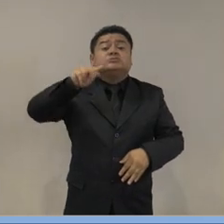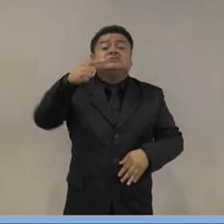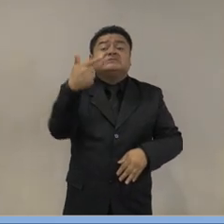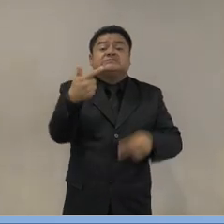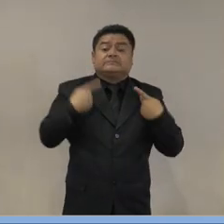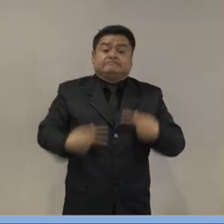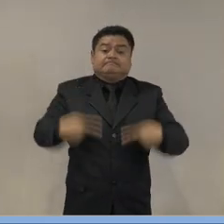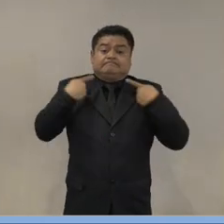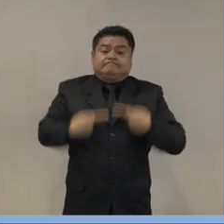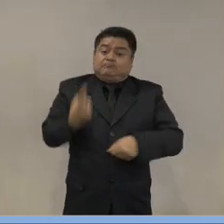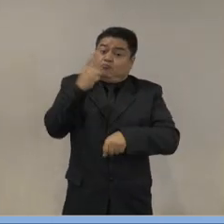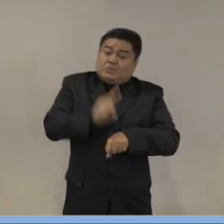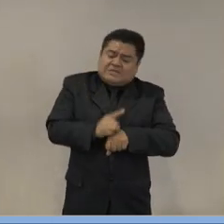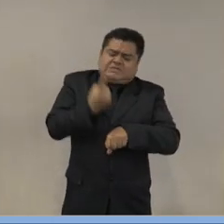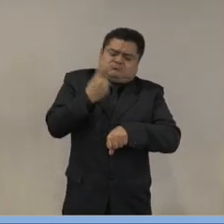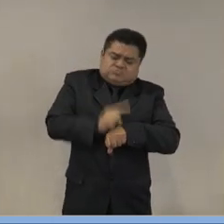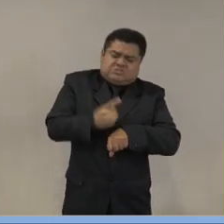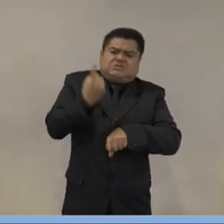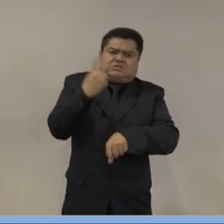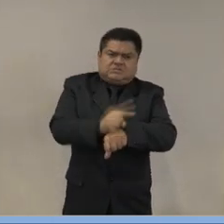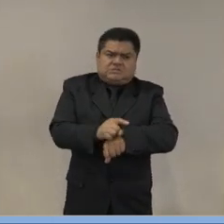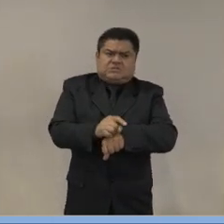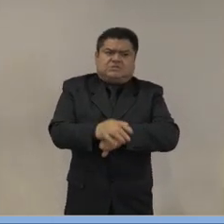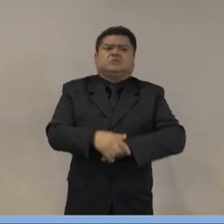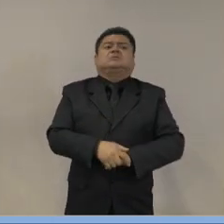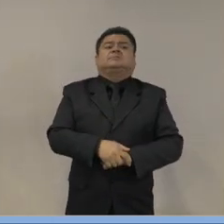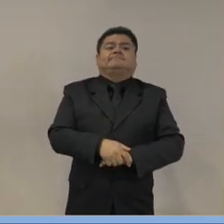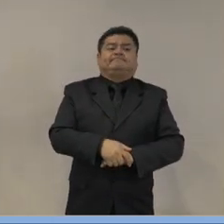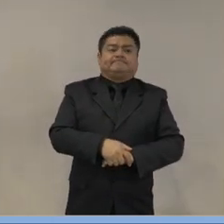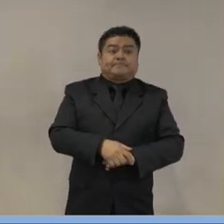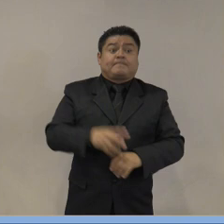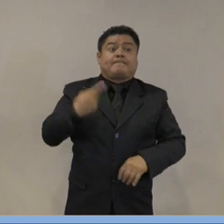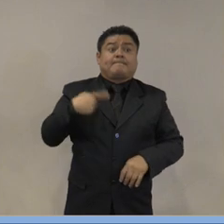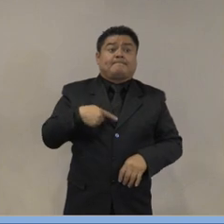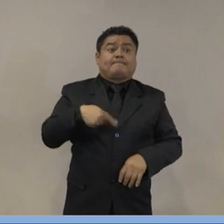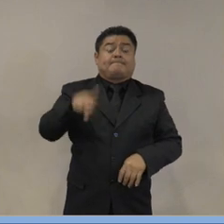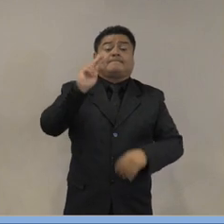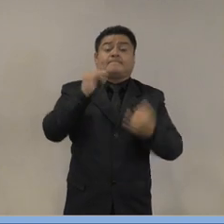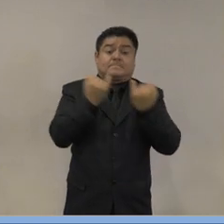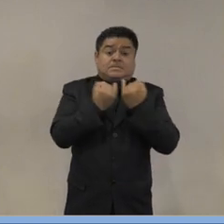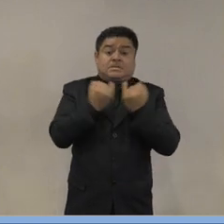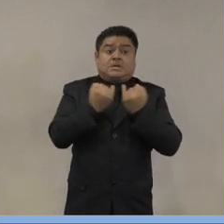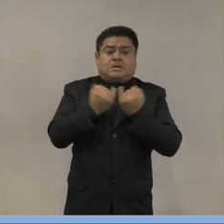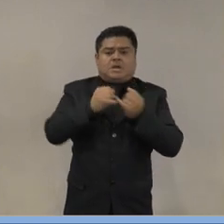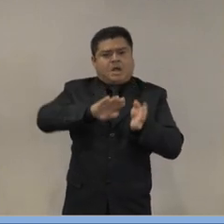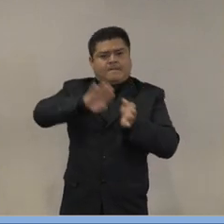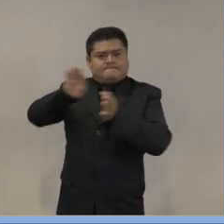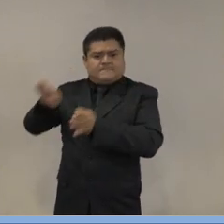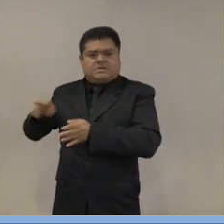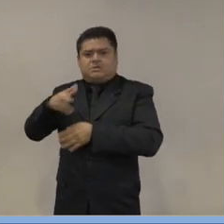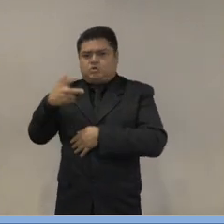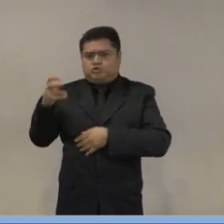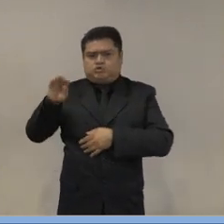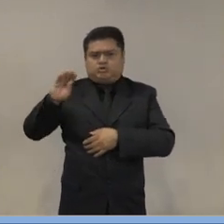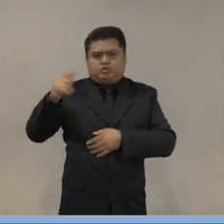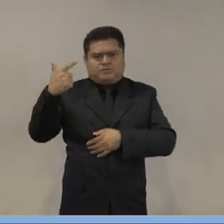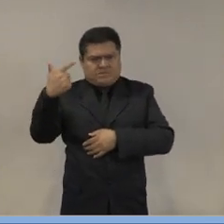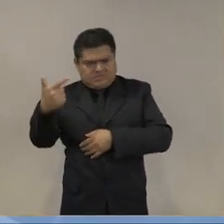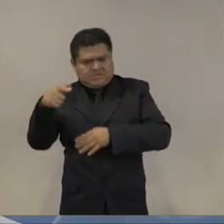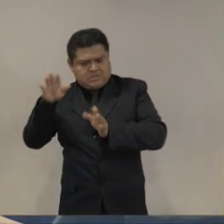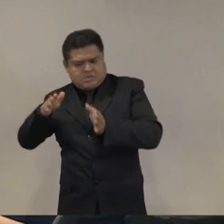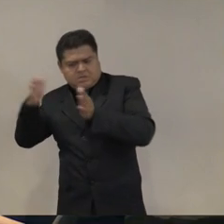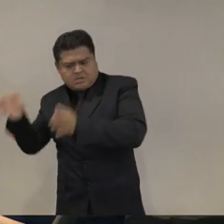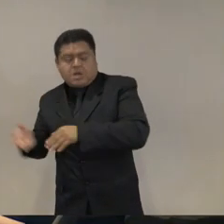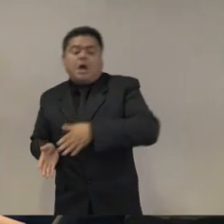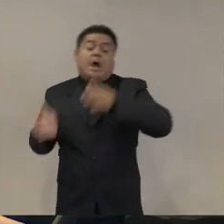Sí, las víctimas de crímenes atroces, pero también tenemos que empezar a ver a las víctimas de los delitos del Fuero Común y Federal que no son